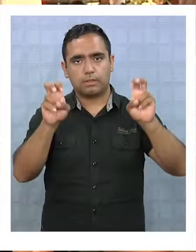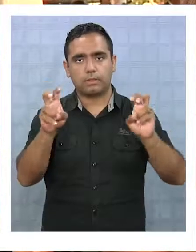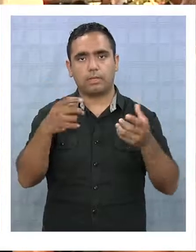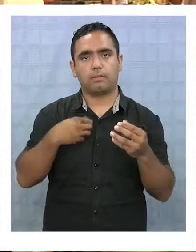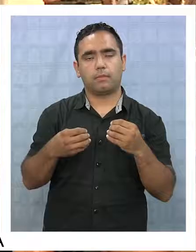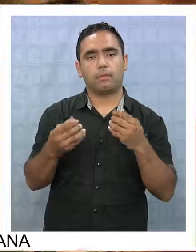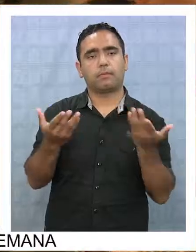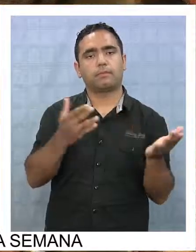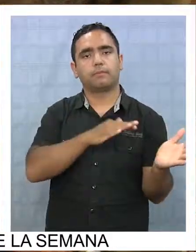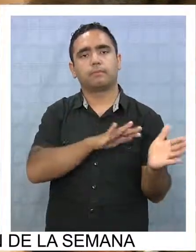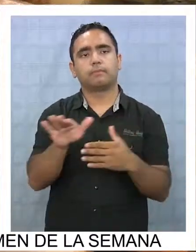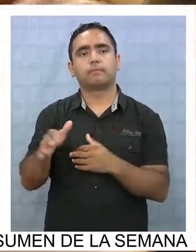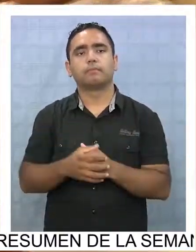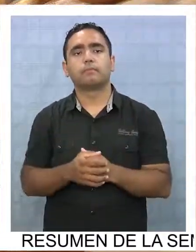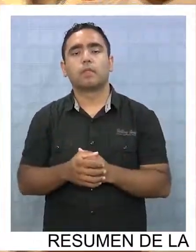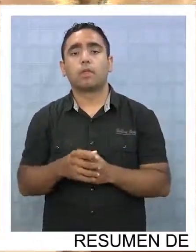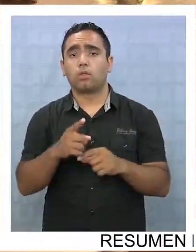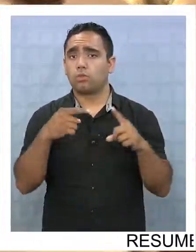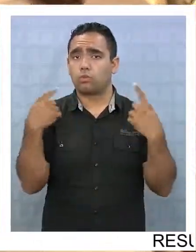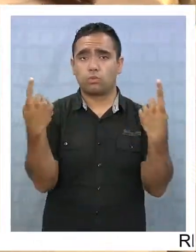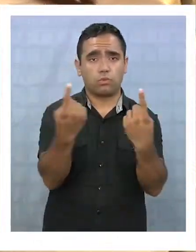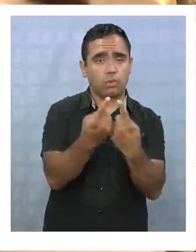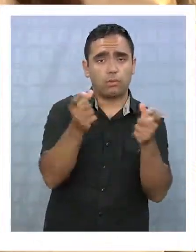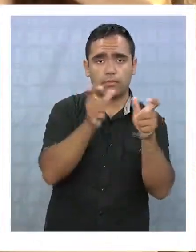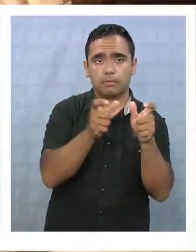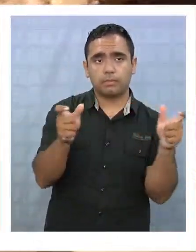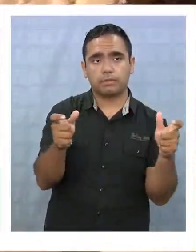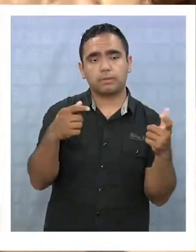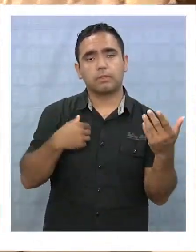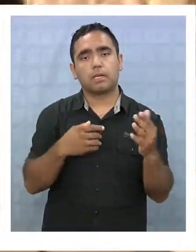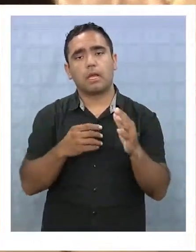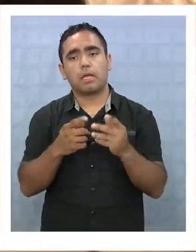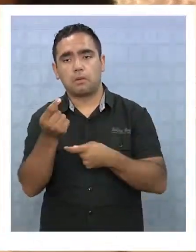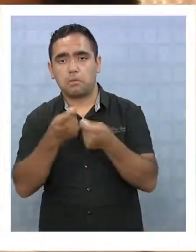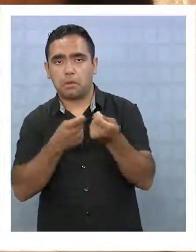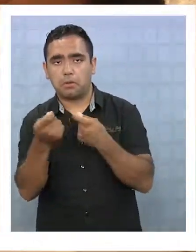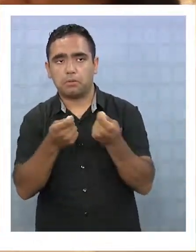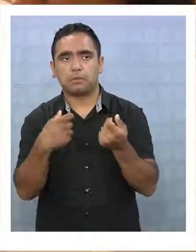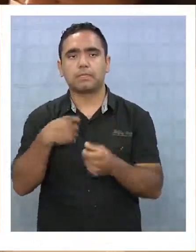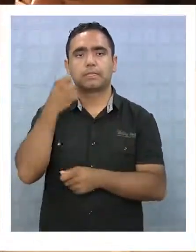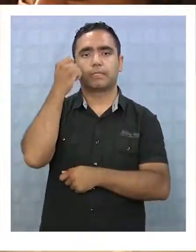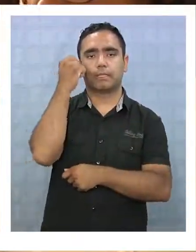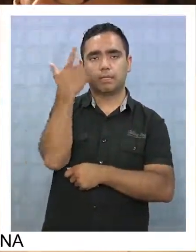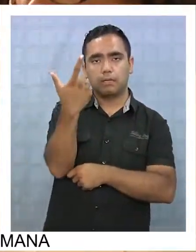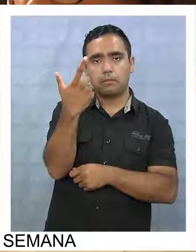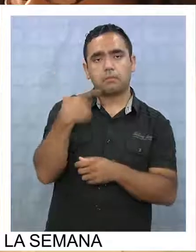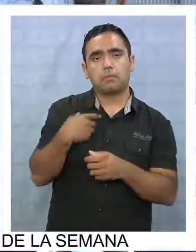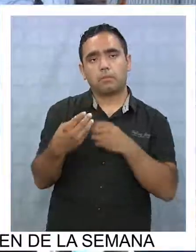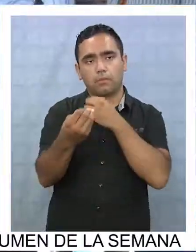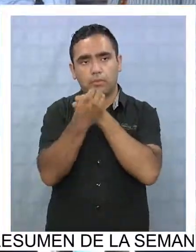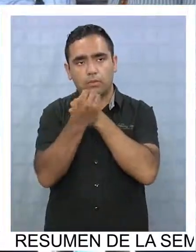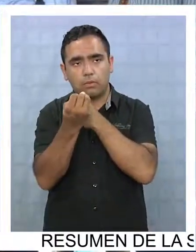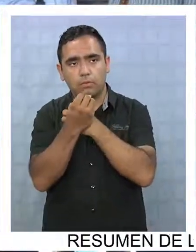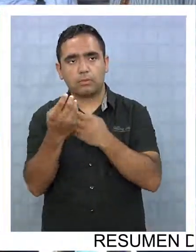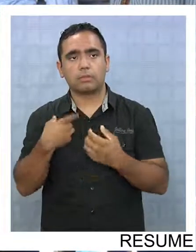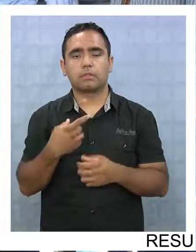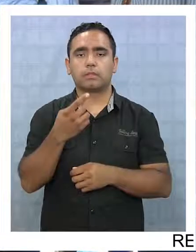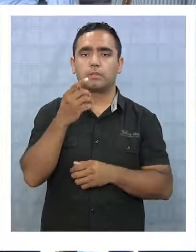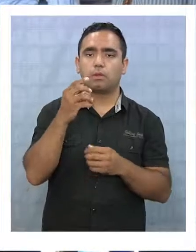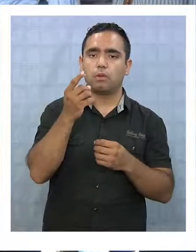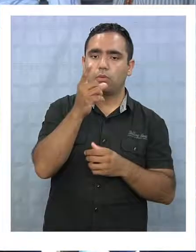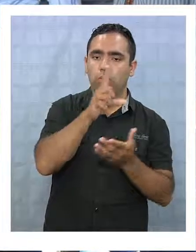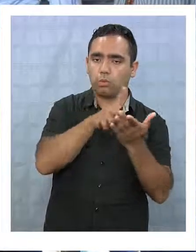tema de gastronomía. Aunque no todos los participantes vayan a emprender un negocio, el entendimiento del entorno alimenticio en cada lugar